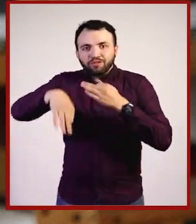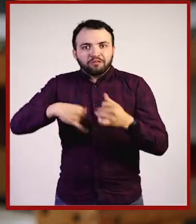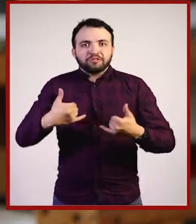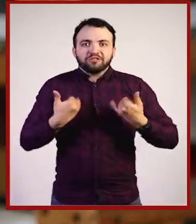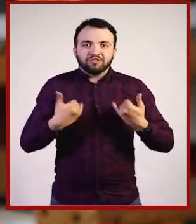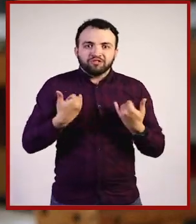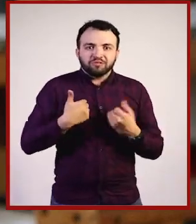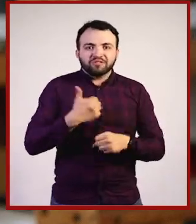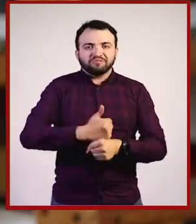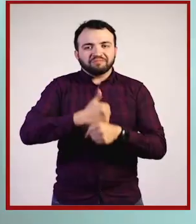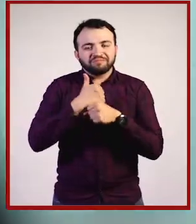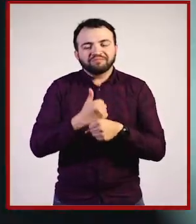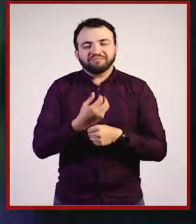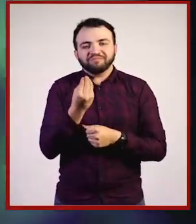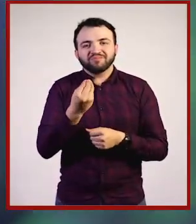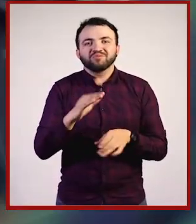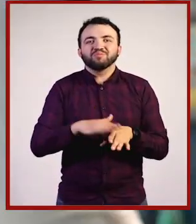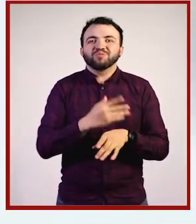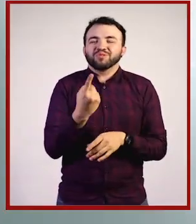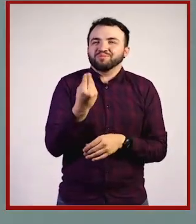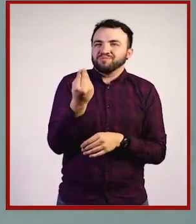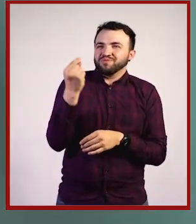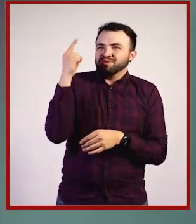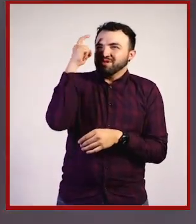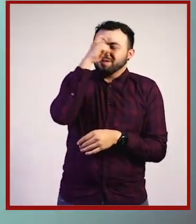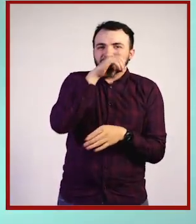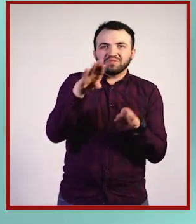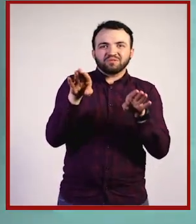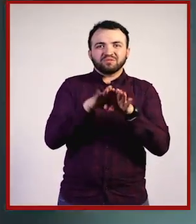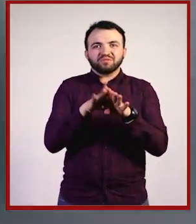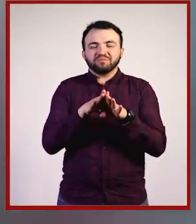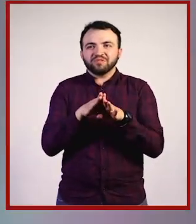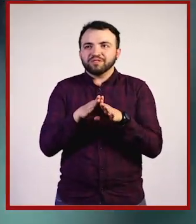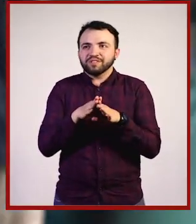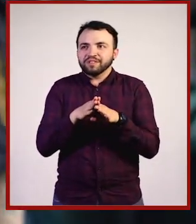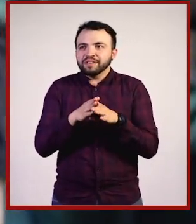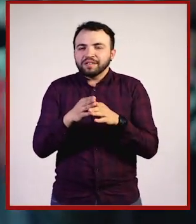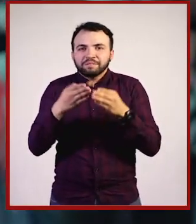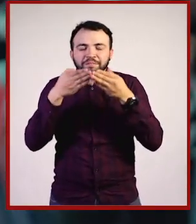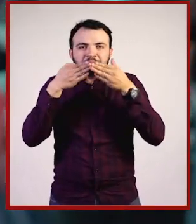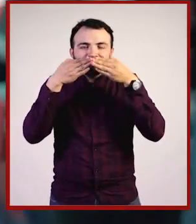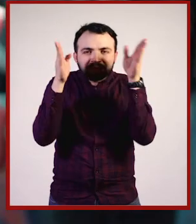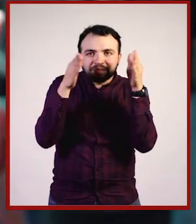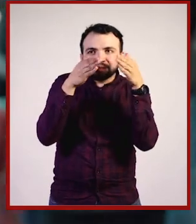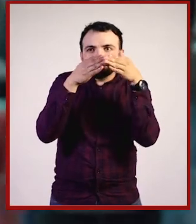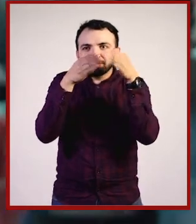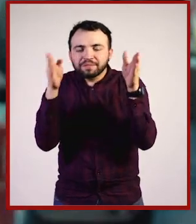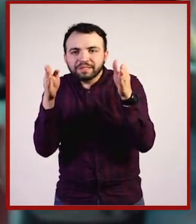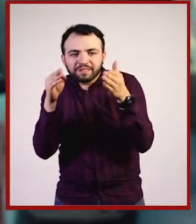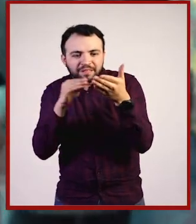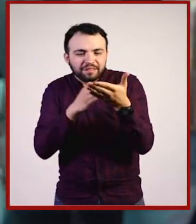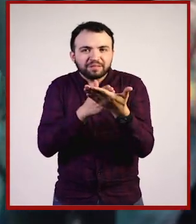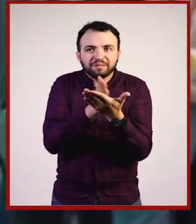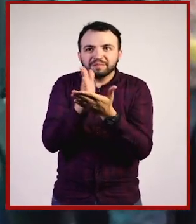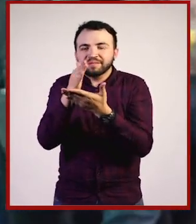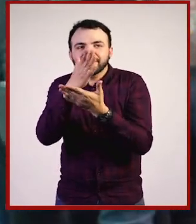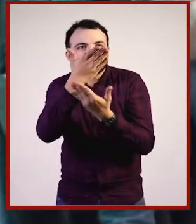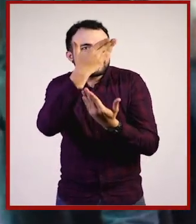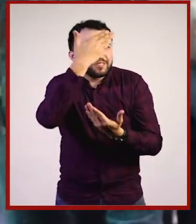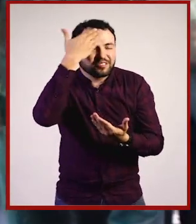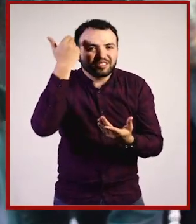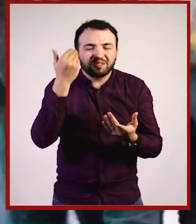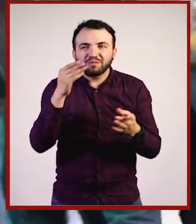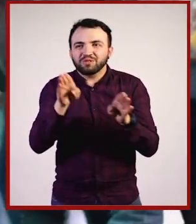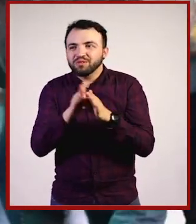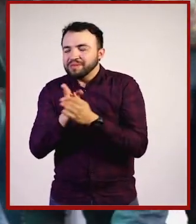muy complicada en la que estás como en una expedición donde se te descompuso la brújula, no sabes a dónde